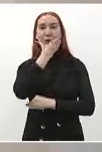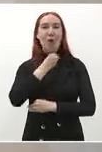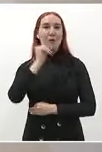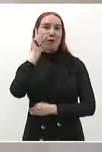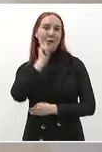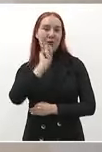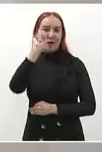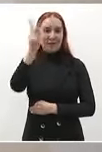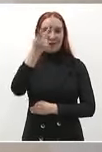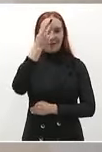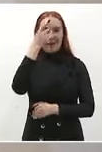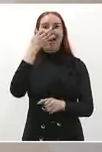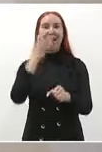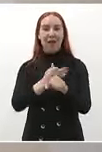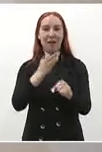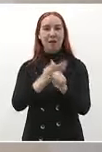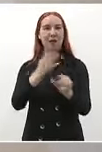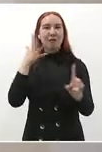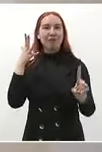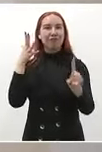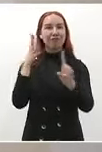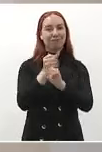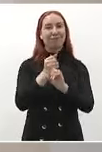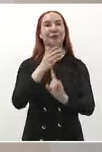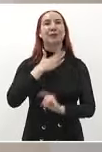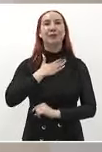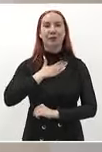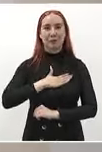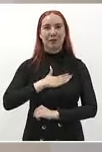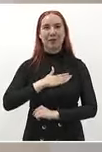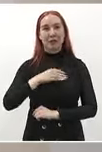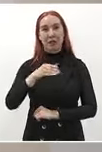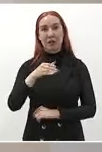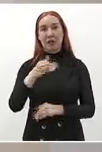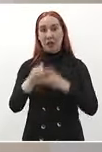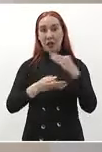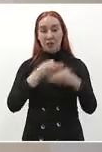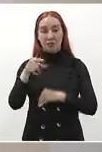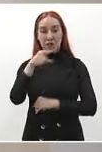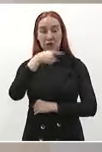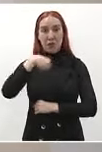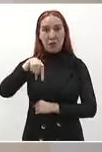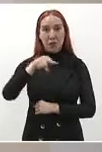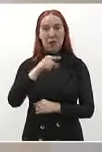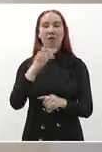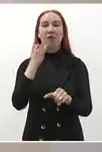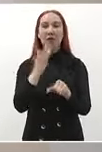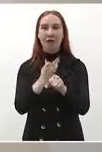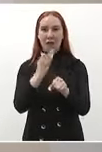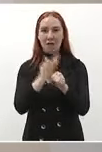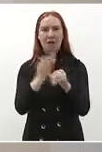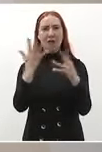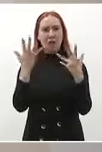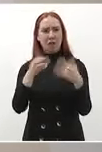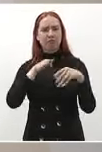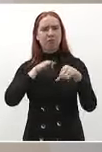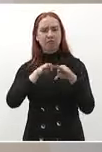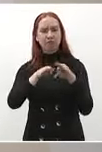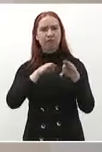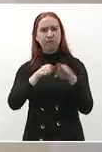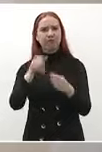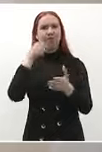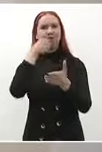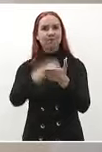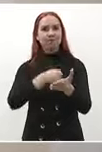lo que estamos haciendo nosotros reencauzando reencauzando